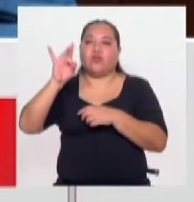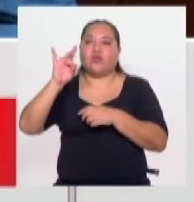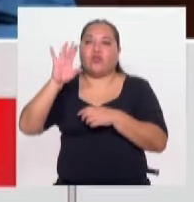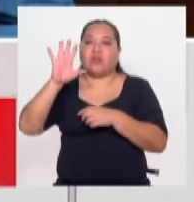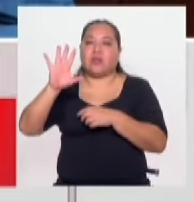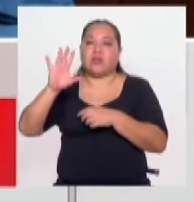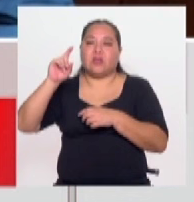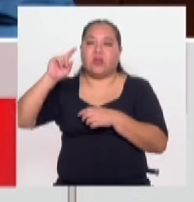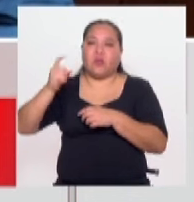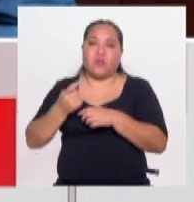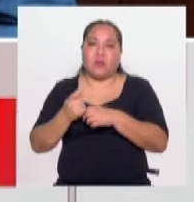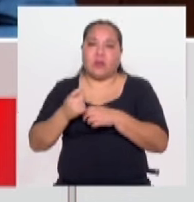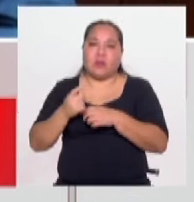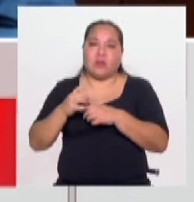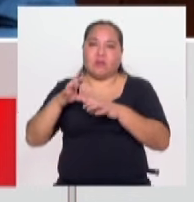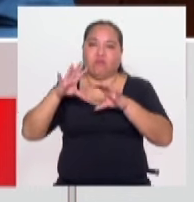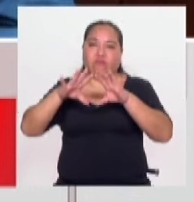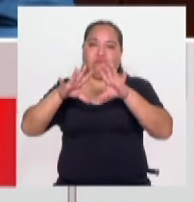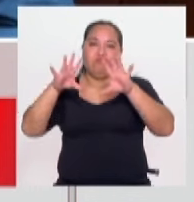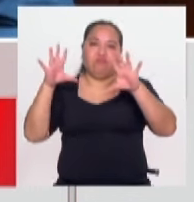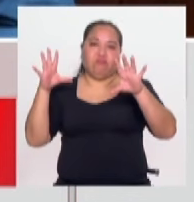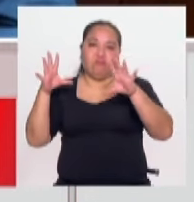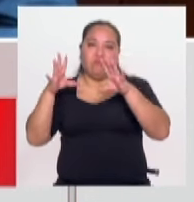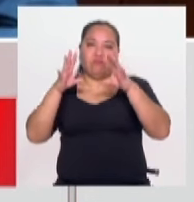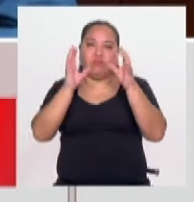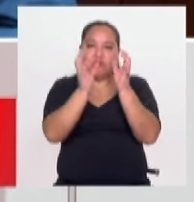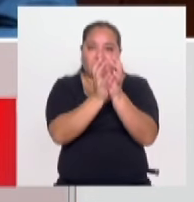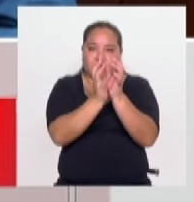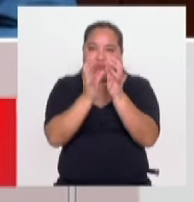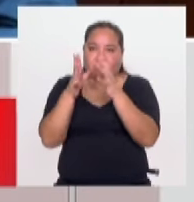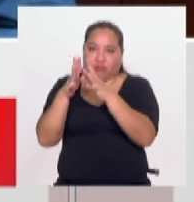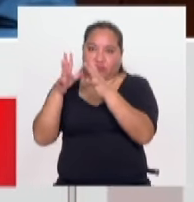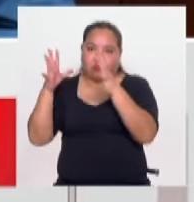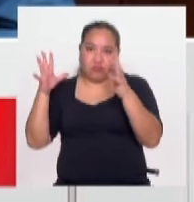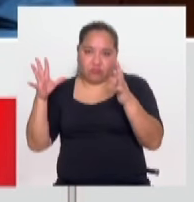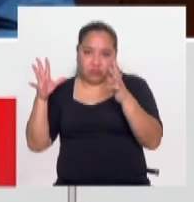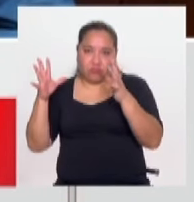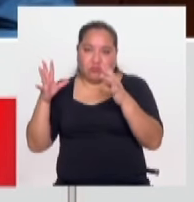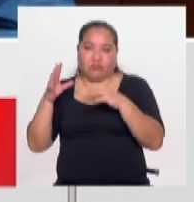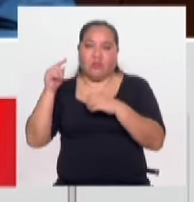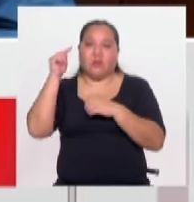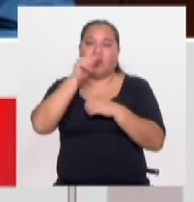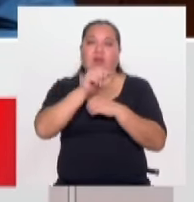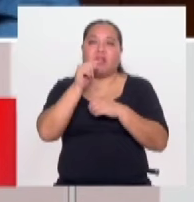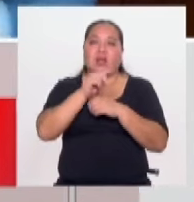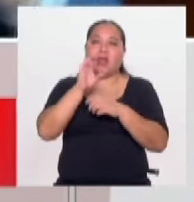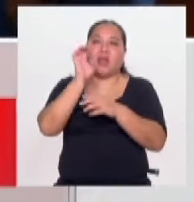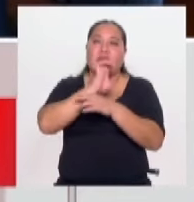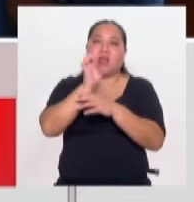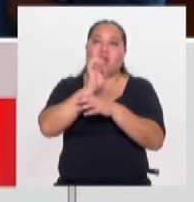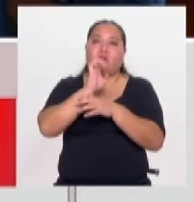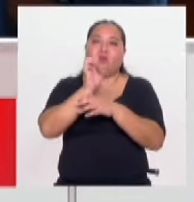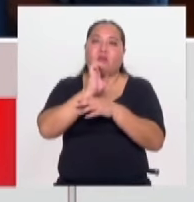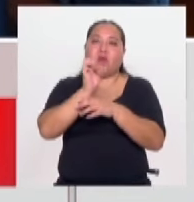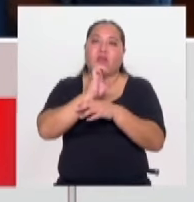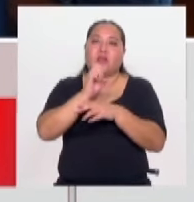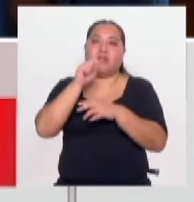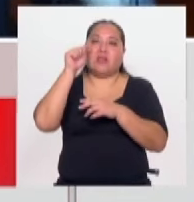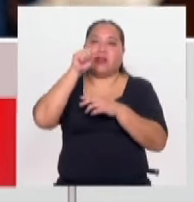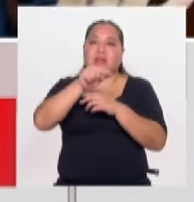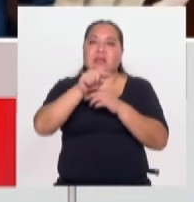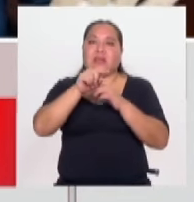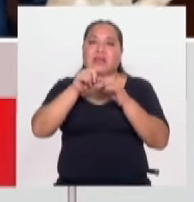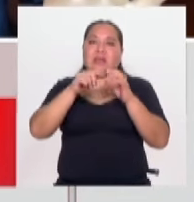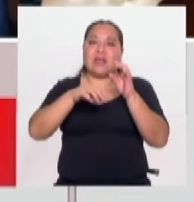esto para decirle que, a pesar de eso, en Ecuador el año pasado han matado siete veces